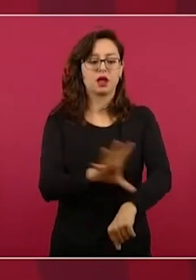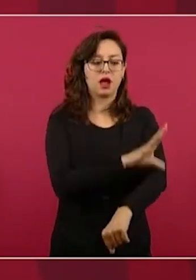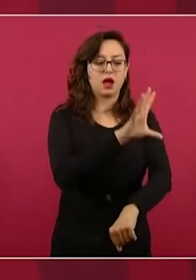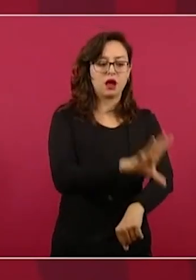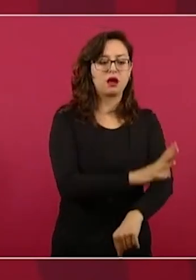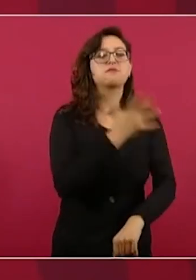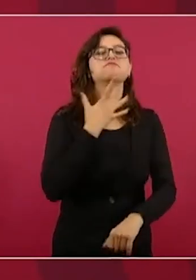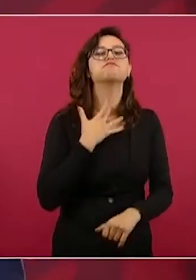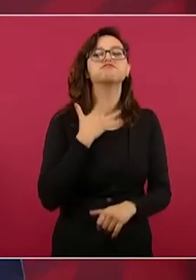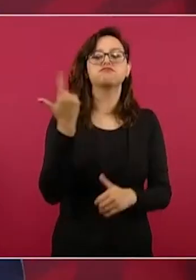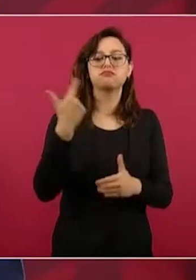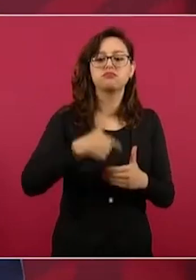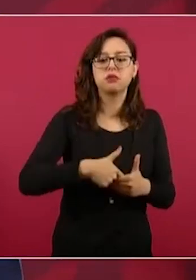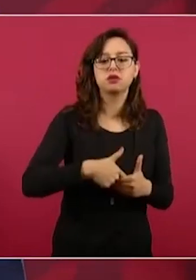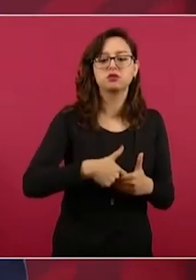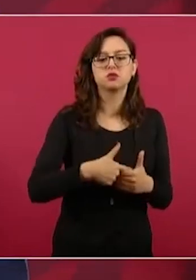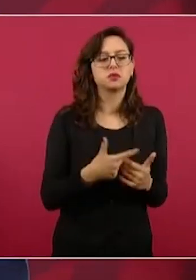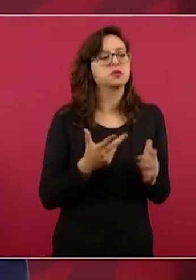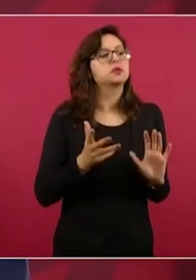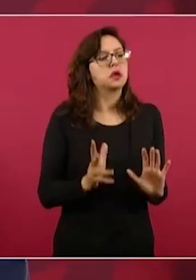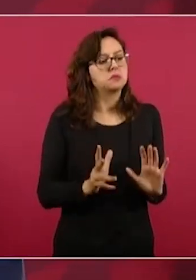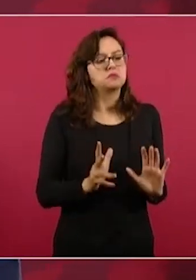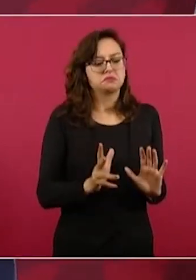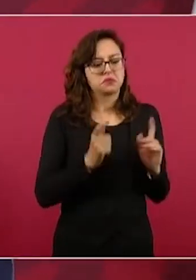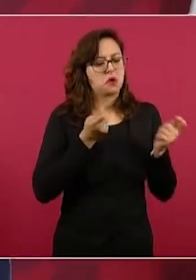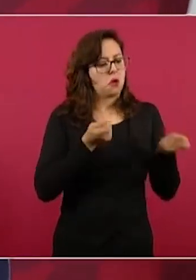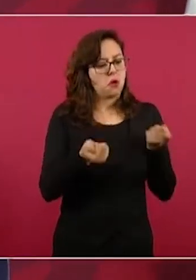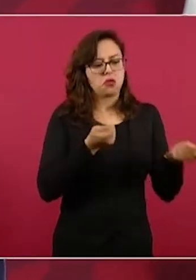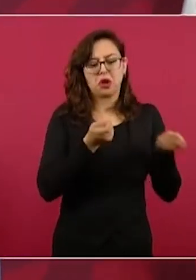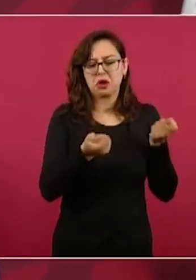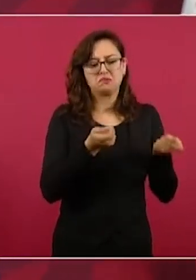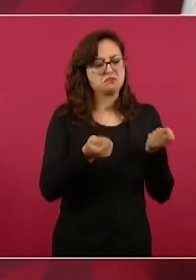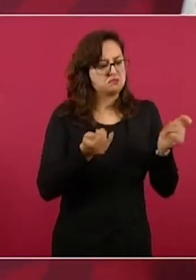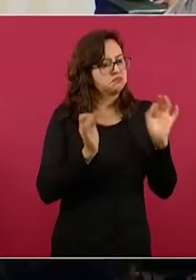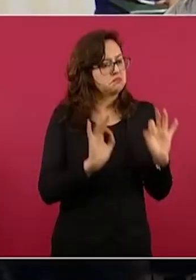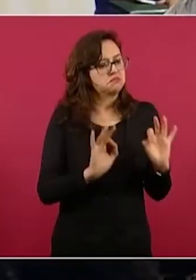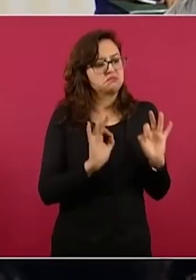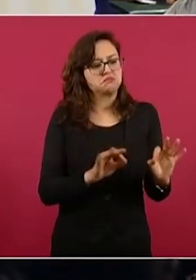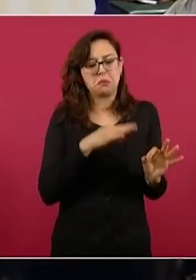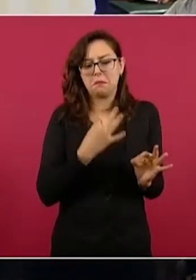no hay ningún problema